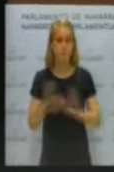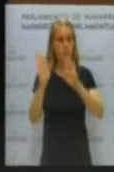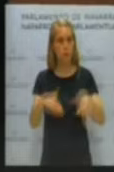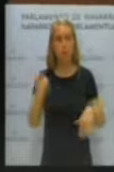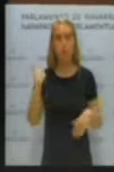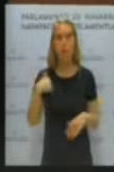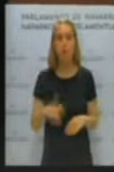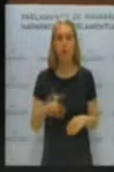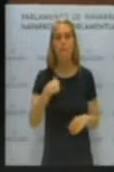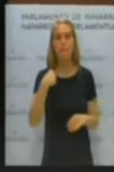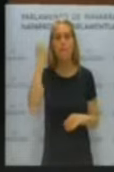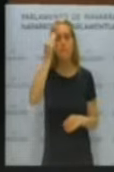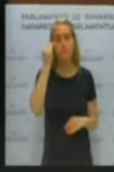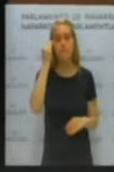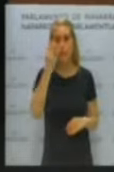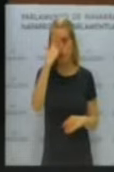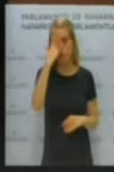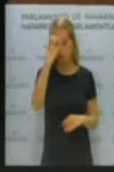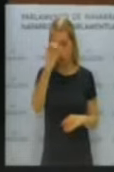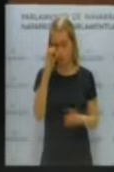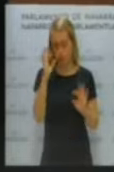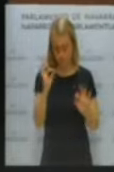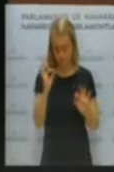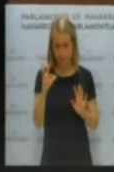yo creo que también debemos recordar una cuestión.